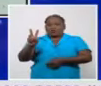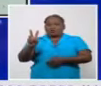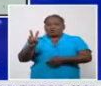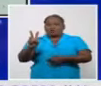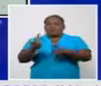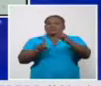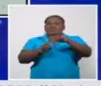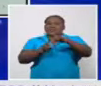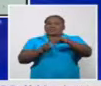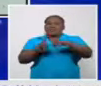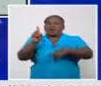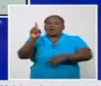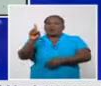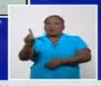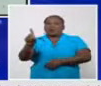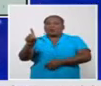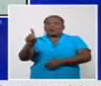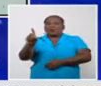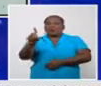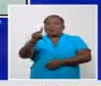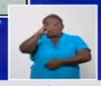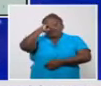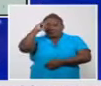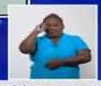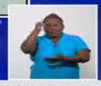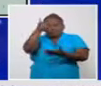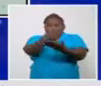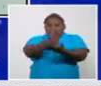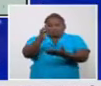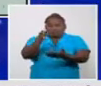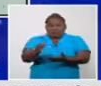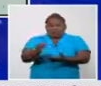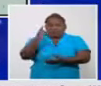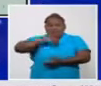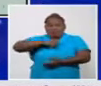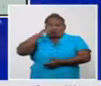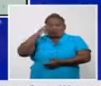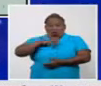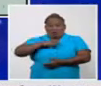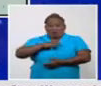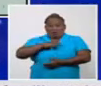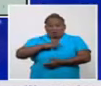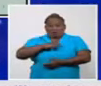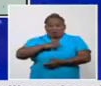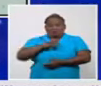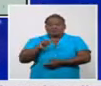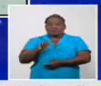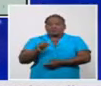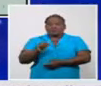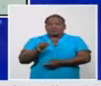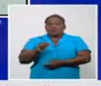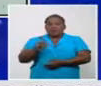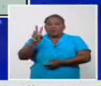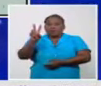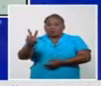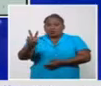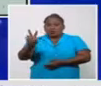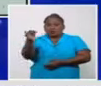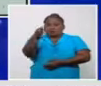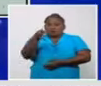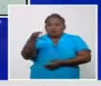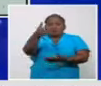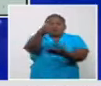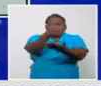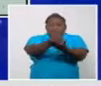municipio de Santiespíritu en Ciego los 4 pacientes autóctones diagnosticados son 2 del municipio de Ciego de Ávila